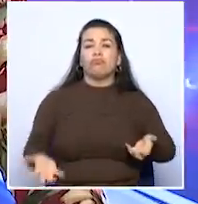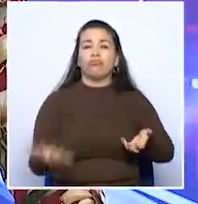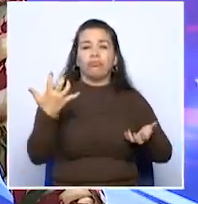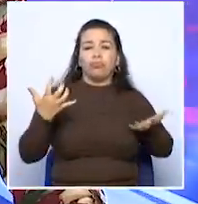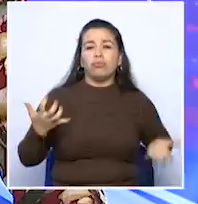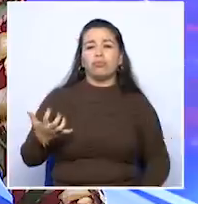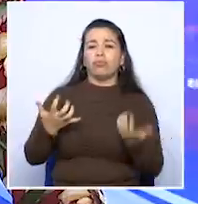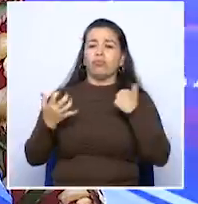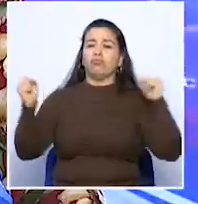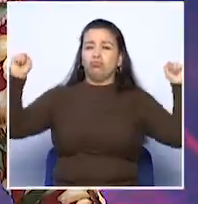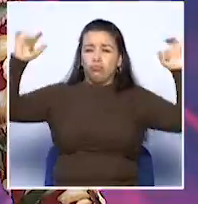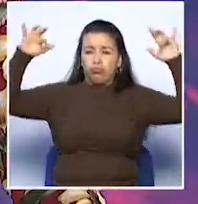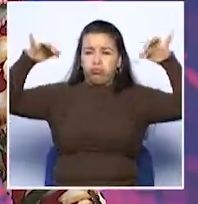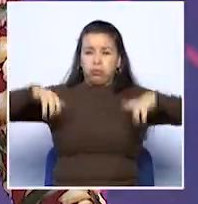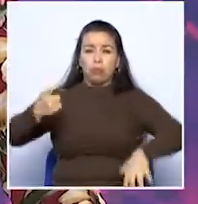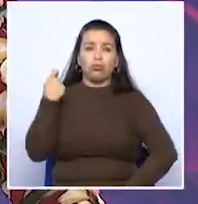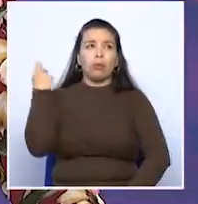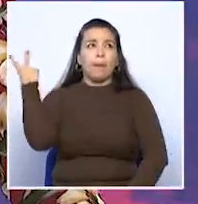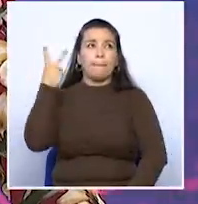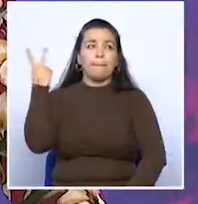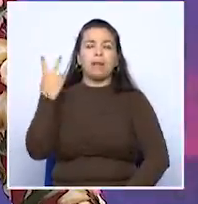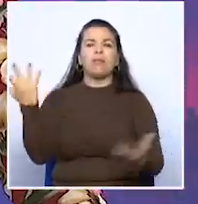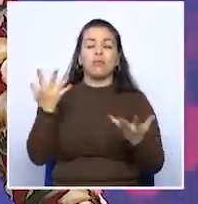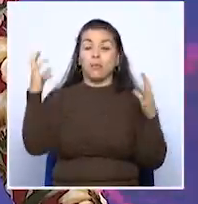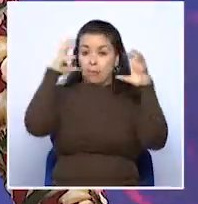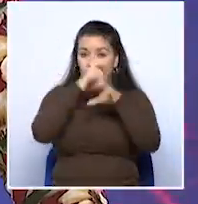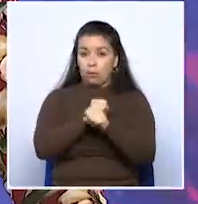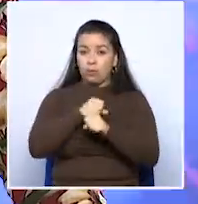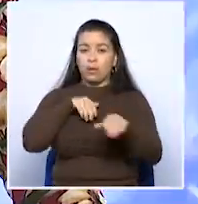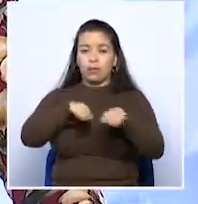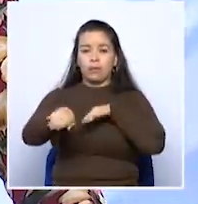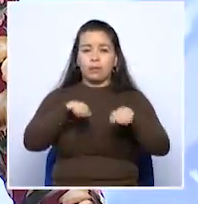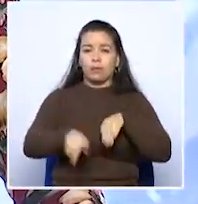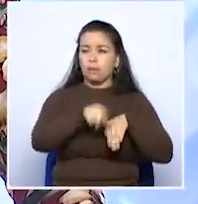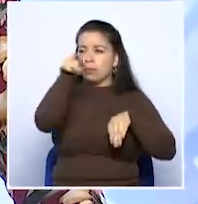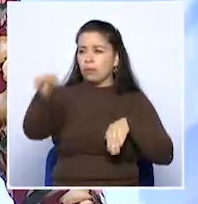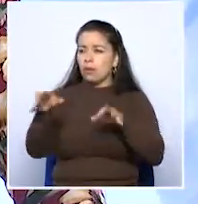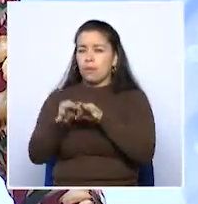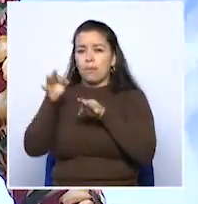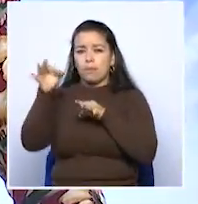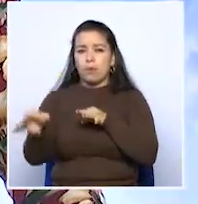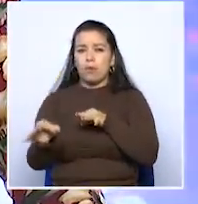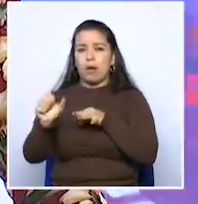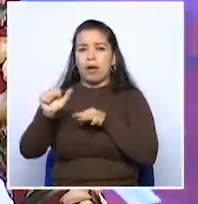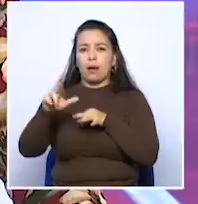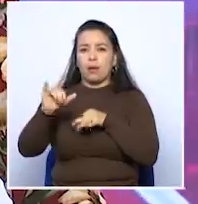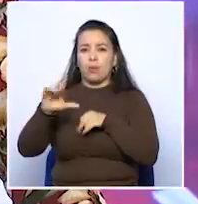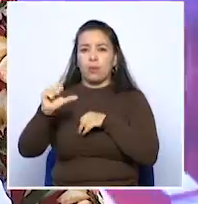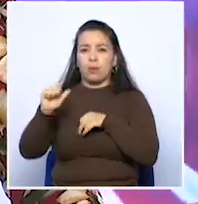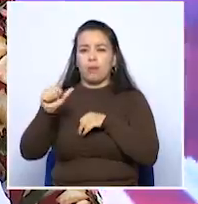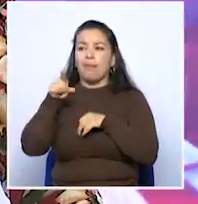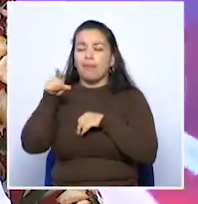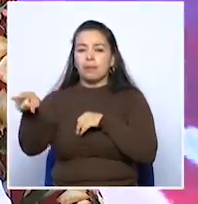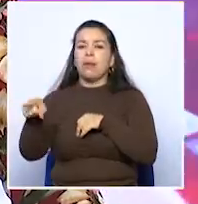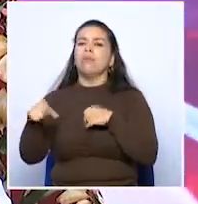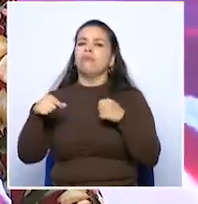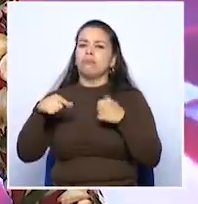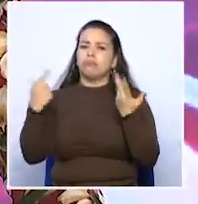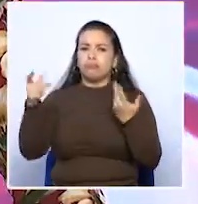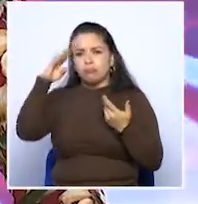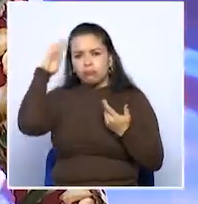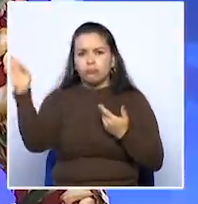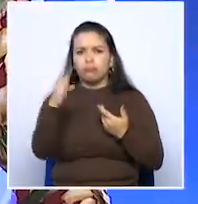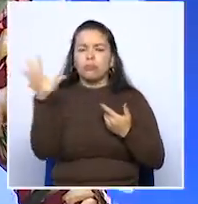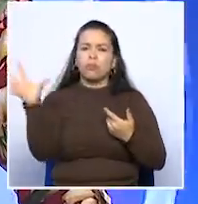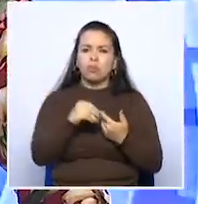destapando el derrumbe que cayó el viernes recordemos en la noche sobre la vía que conduce al corregimiento de Arauca Palestina. Las autoridades aún